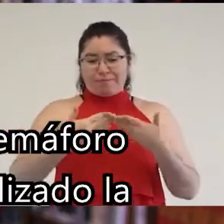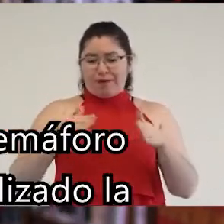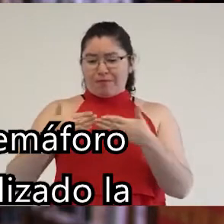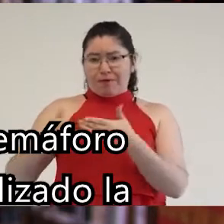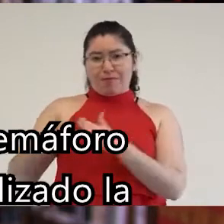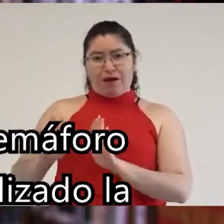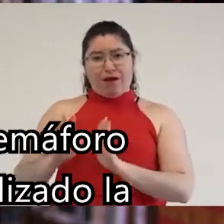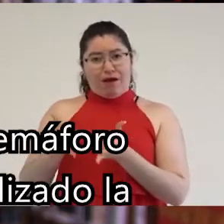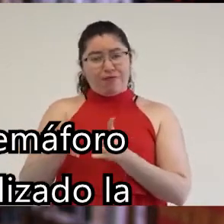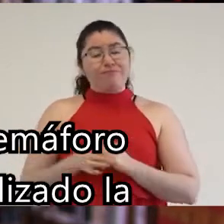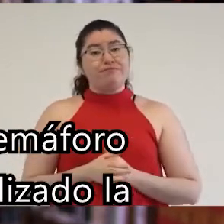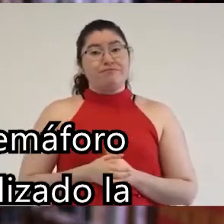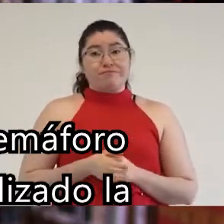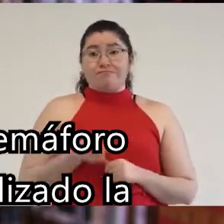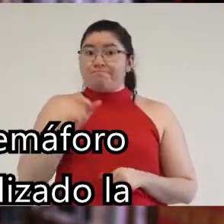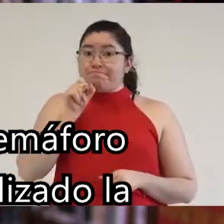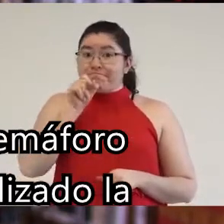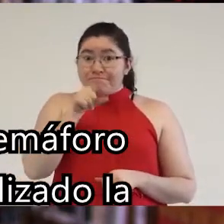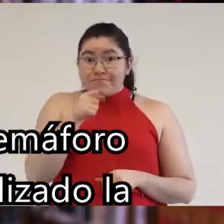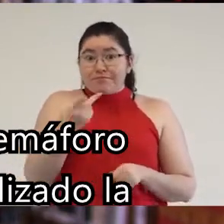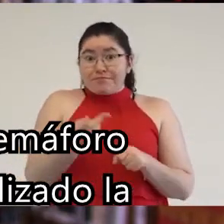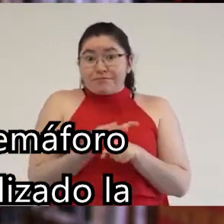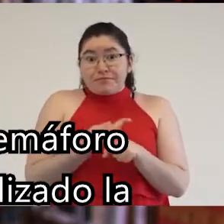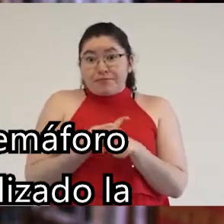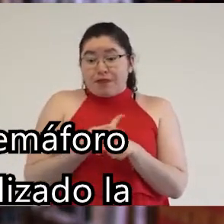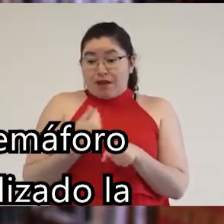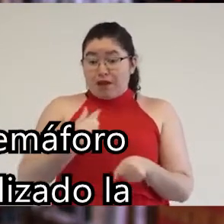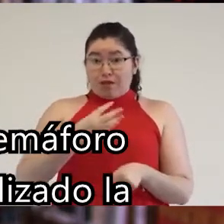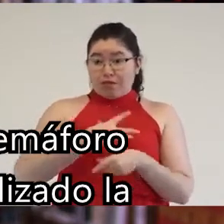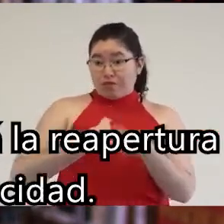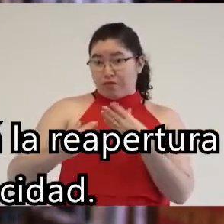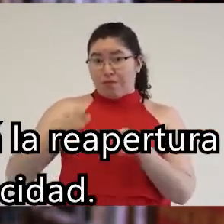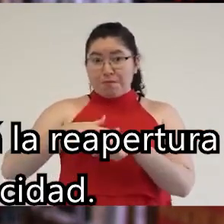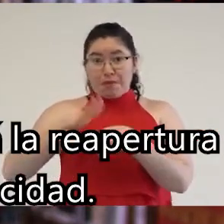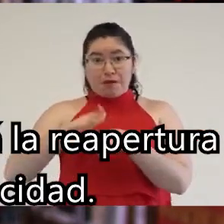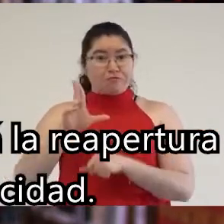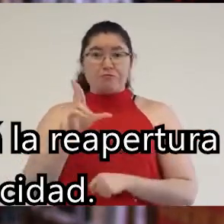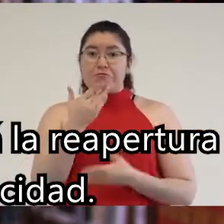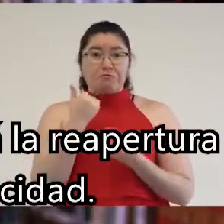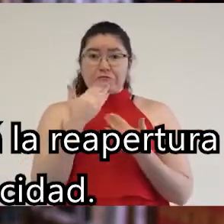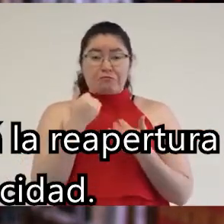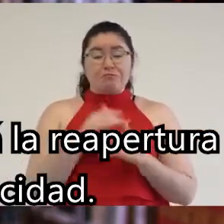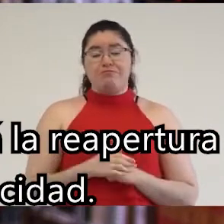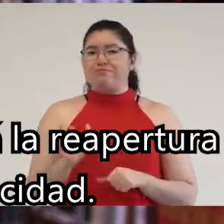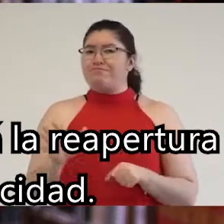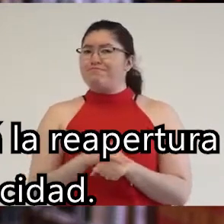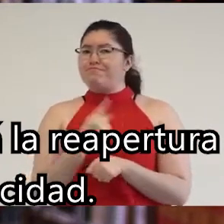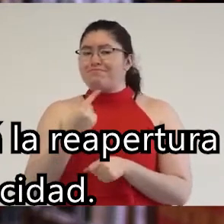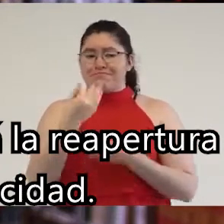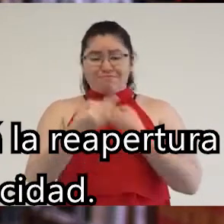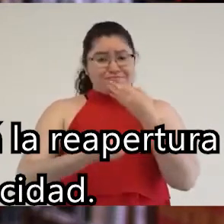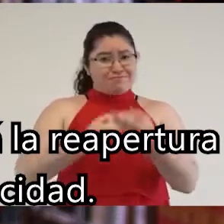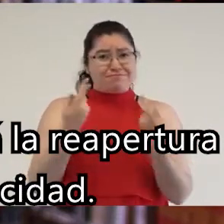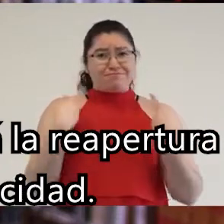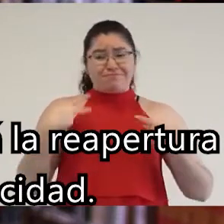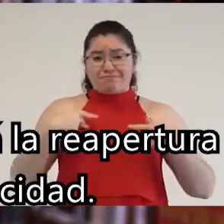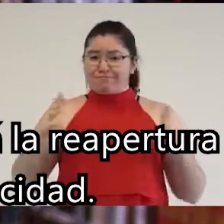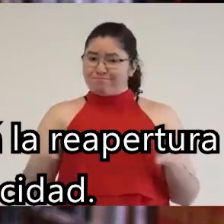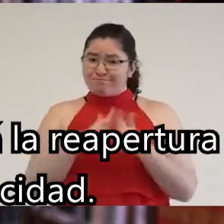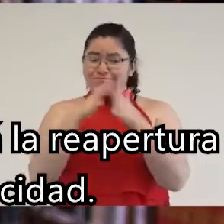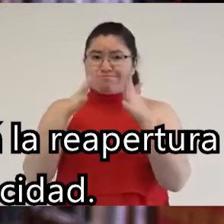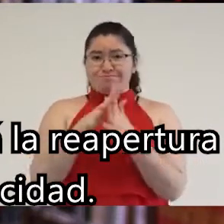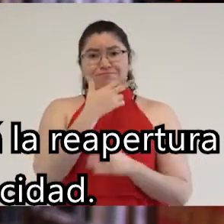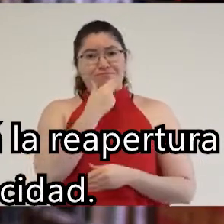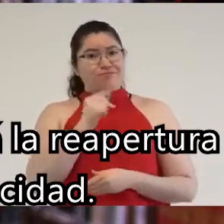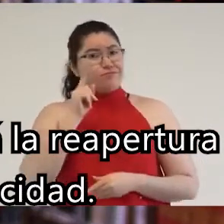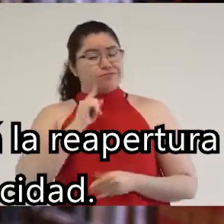semana la capital continúa en semáforo naranja debido a que se ha estabilizado la hospitalización e incluso se permitirá la reapertura de